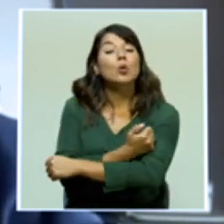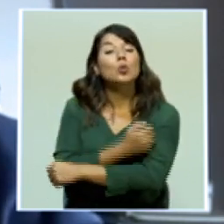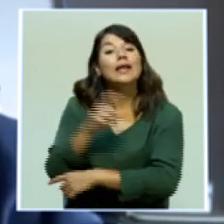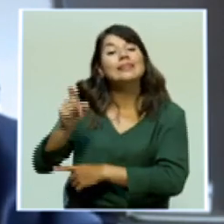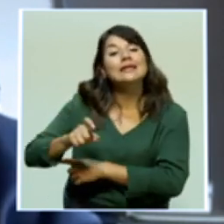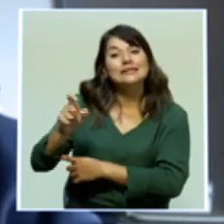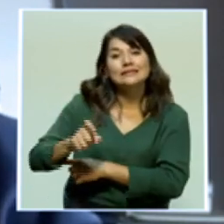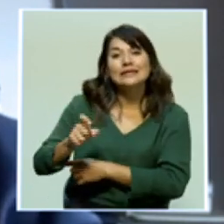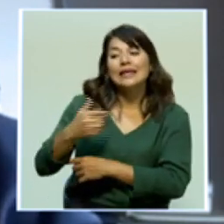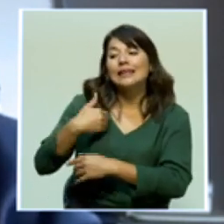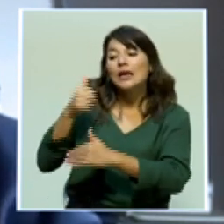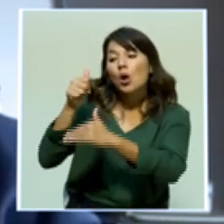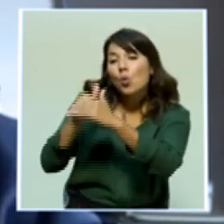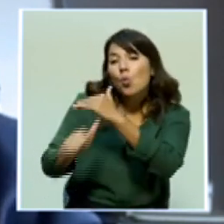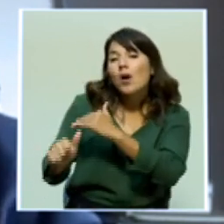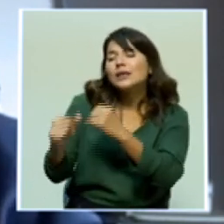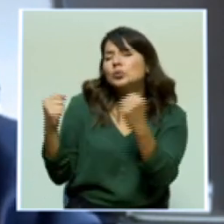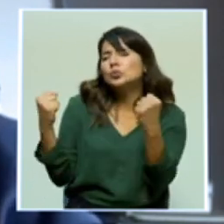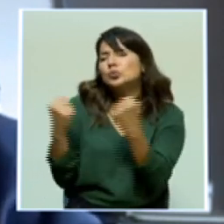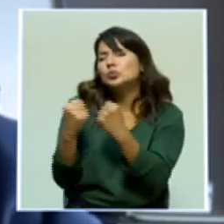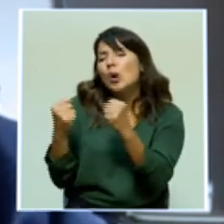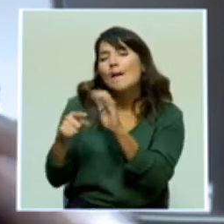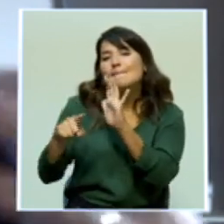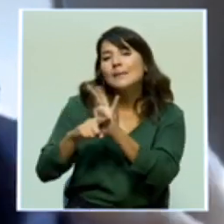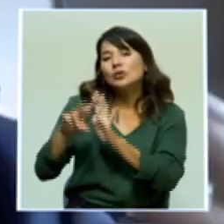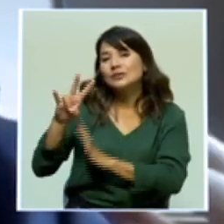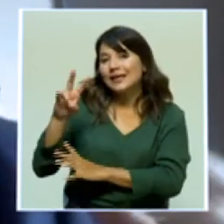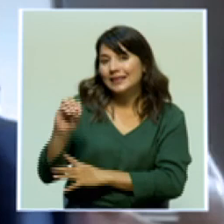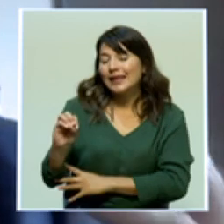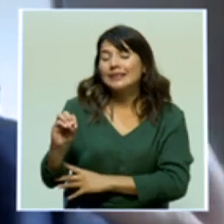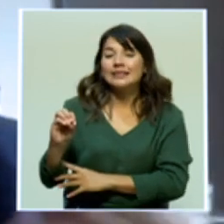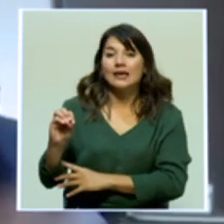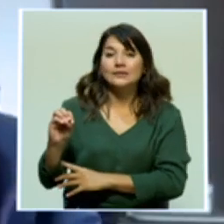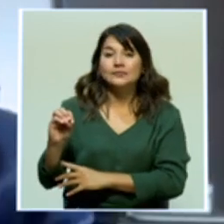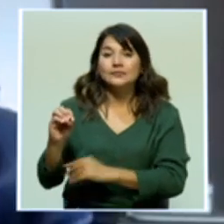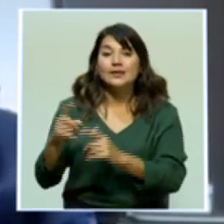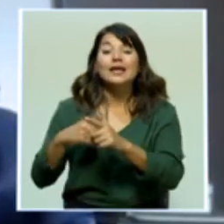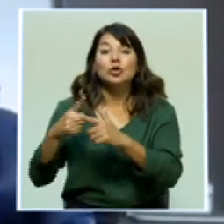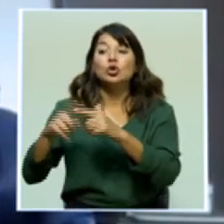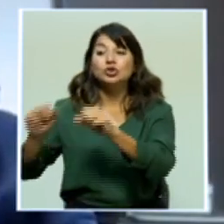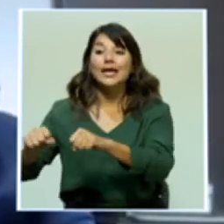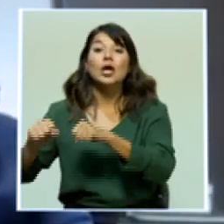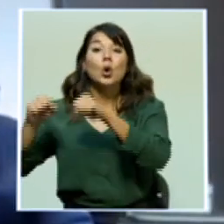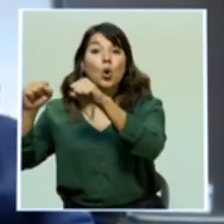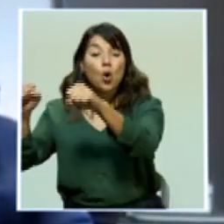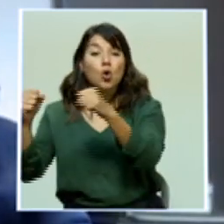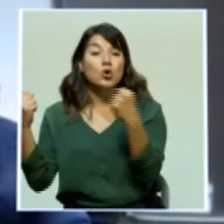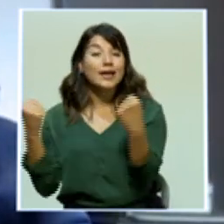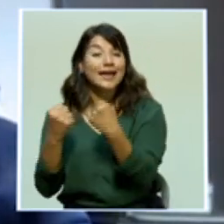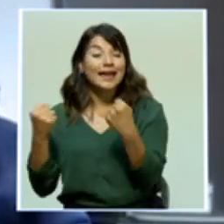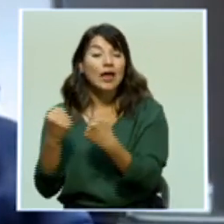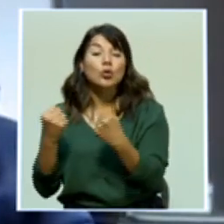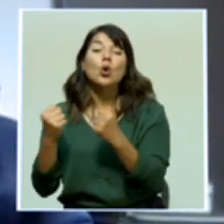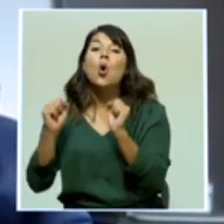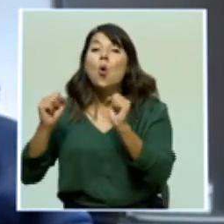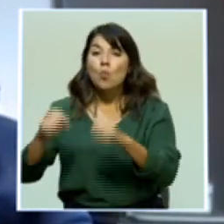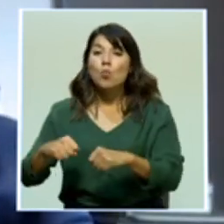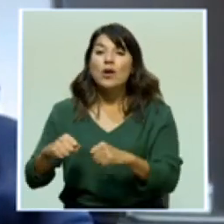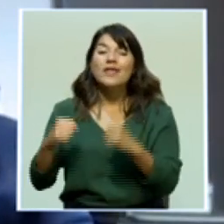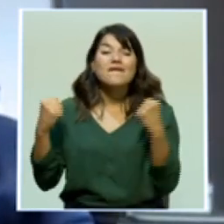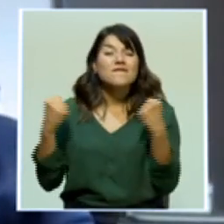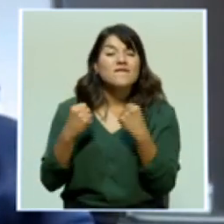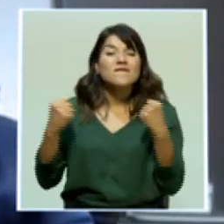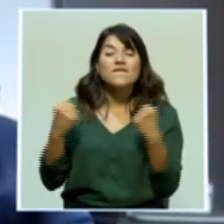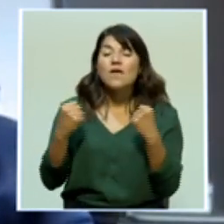almacenadas a menos 70 grados. Entonces, el congelador en sí tiene una capacidad de enfriamiento